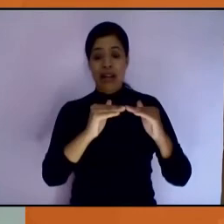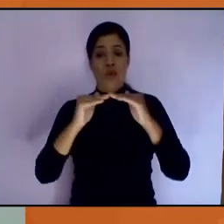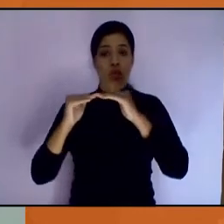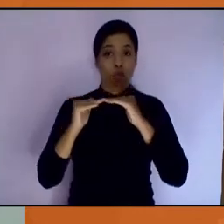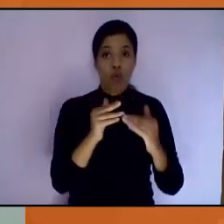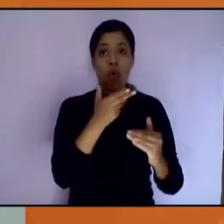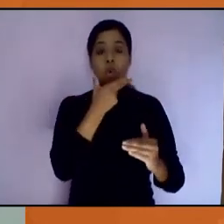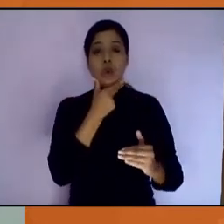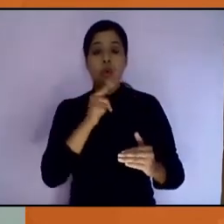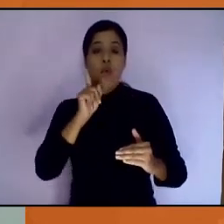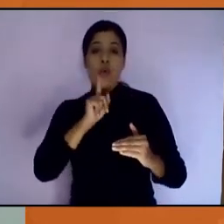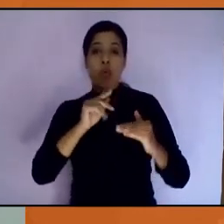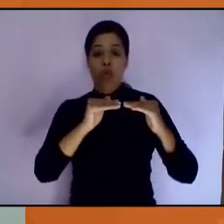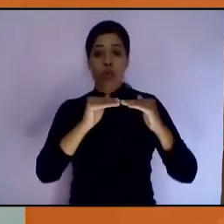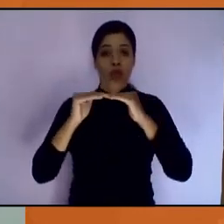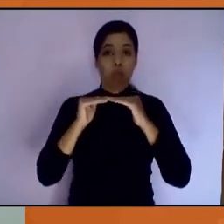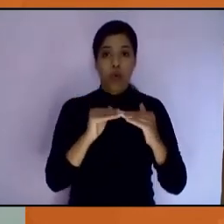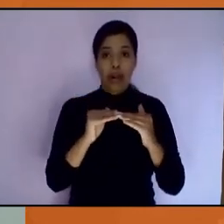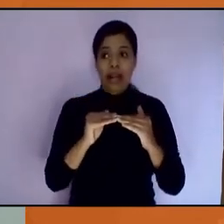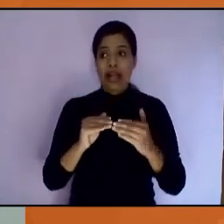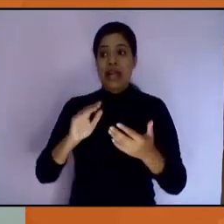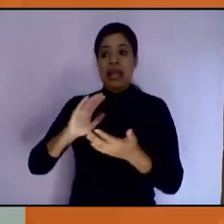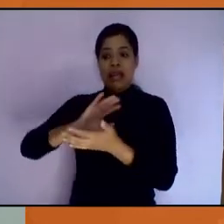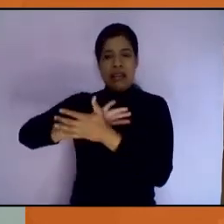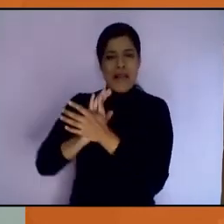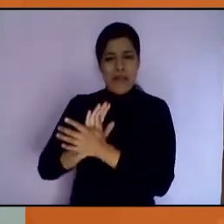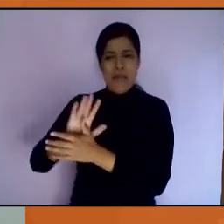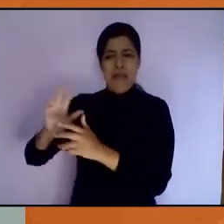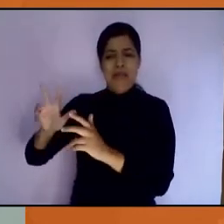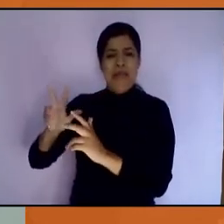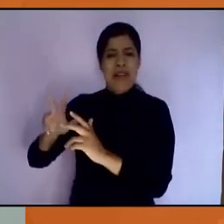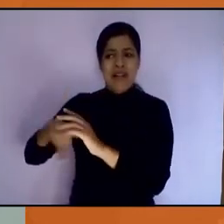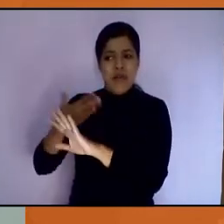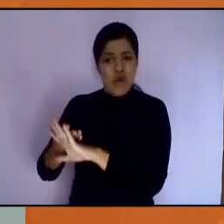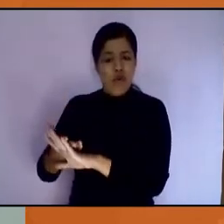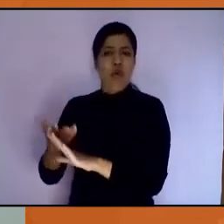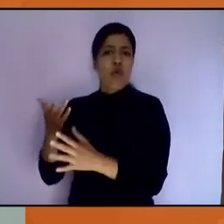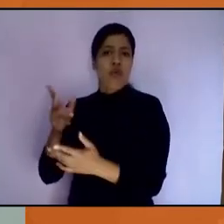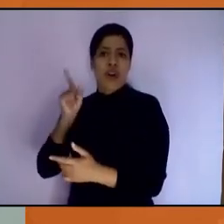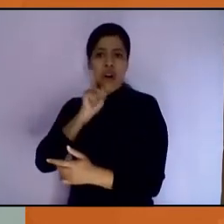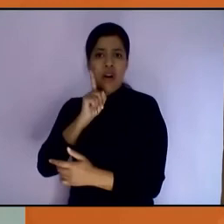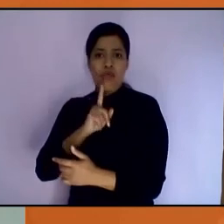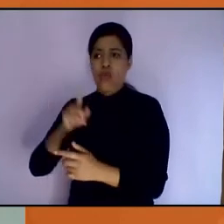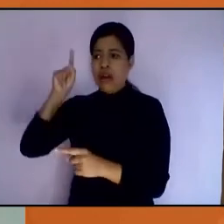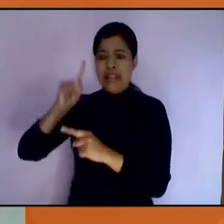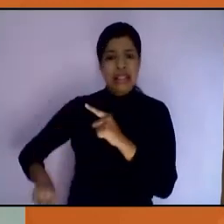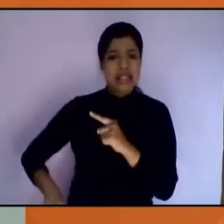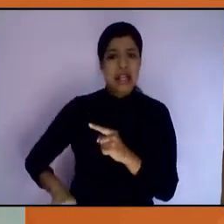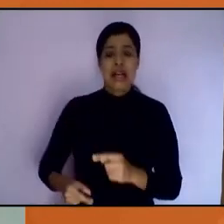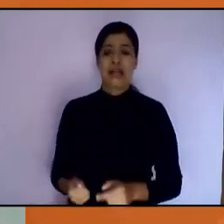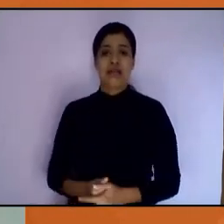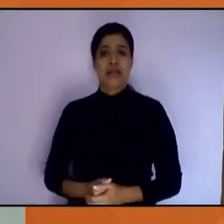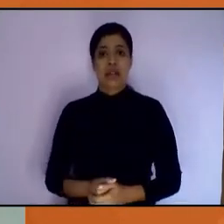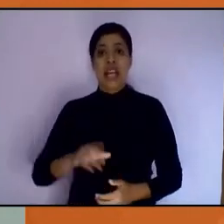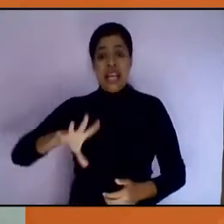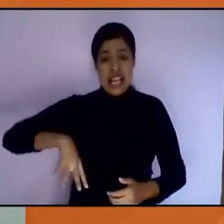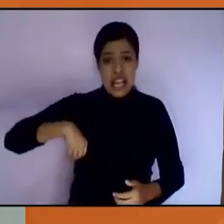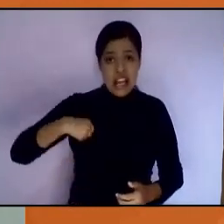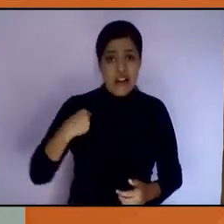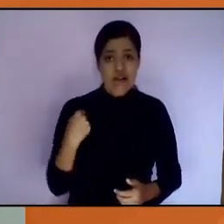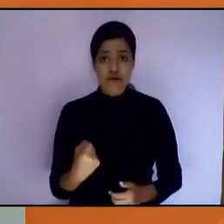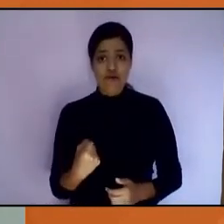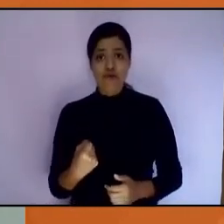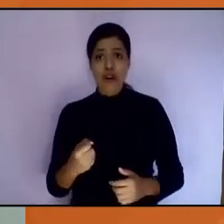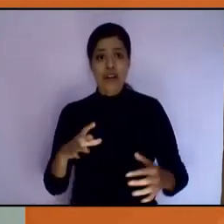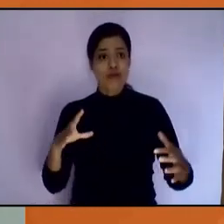género y eliminar cualquier forma de violencia dirigida hacia las mujeres y las niñas. Esfuerzos que no han sido